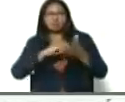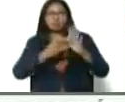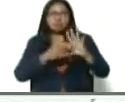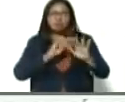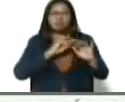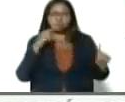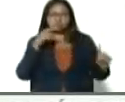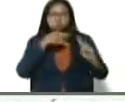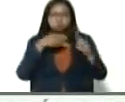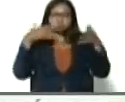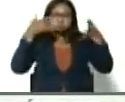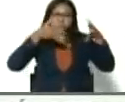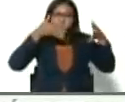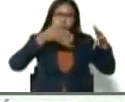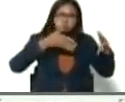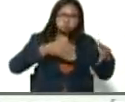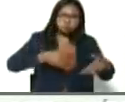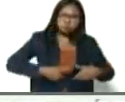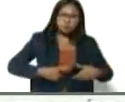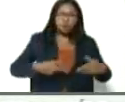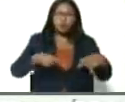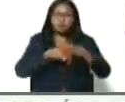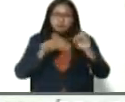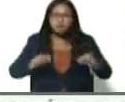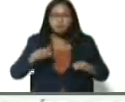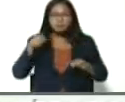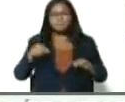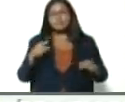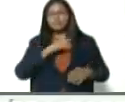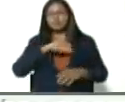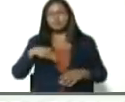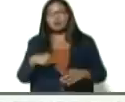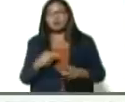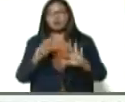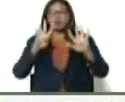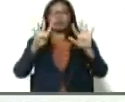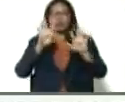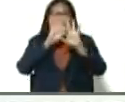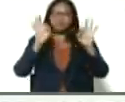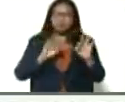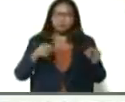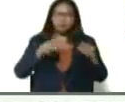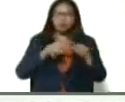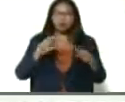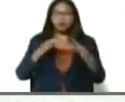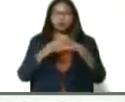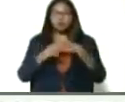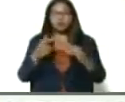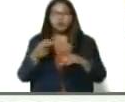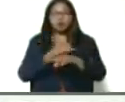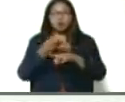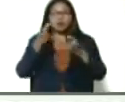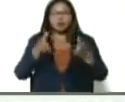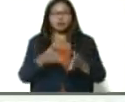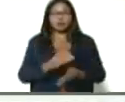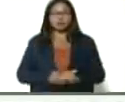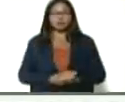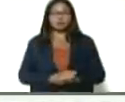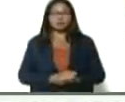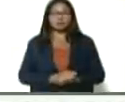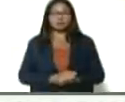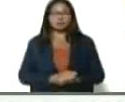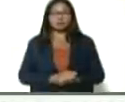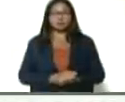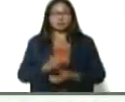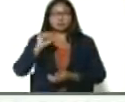netamente a darle continuidad a la misión agro-venezuela entre nuestros nueve vértices. Le devuelvo el paso a nuestra hermana gobernadora. Así es, presidente,